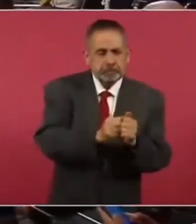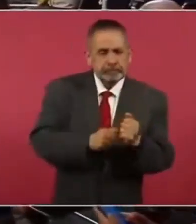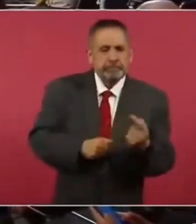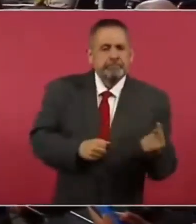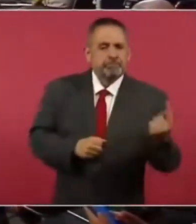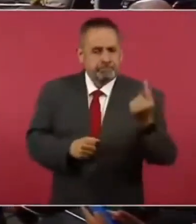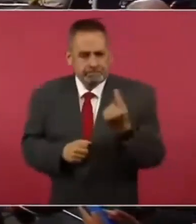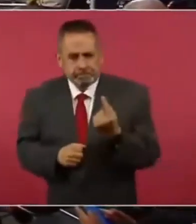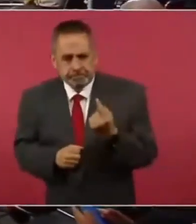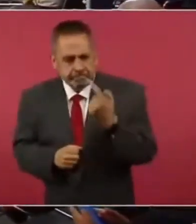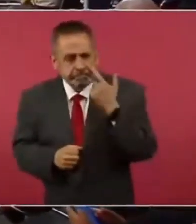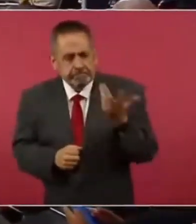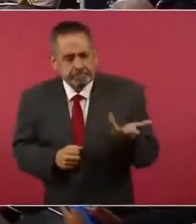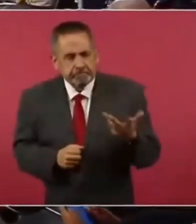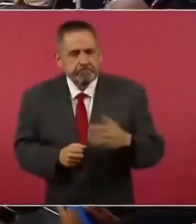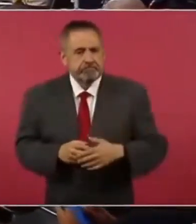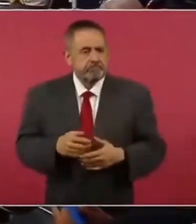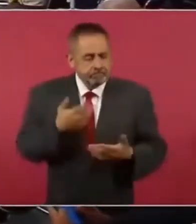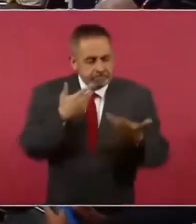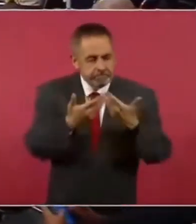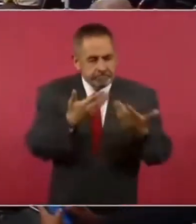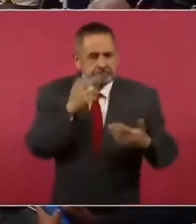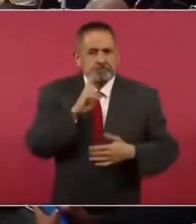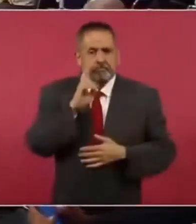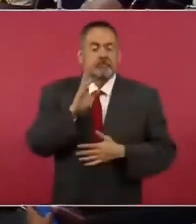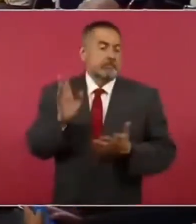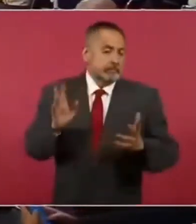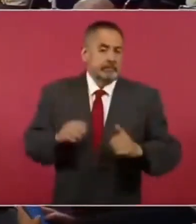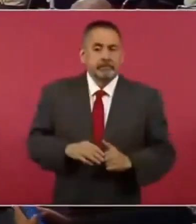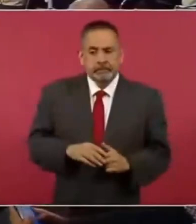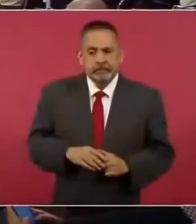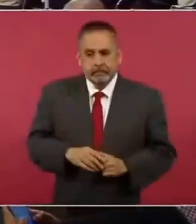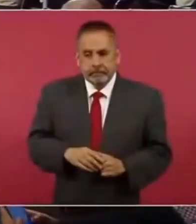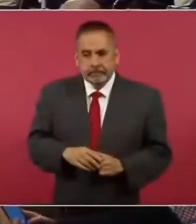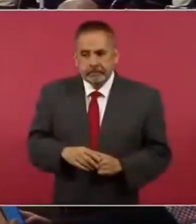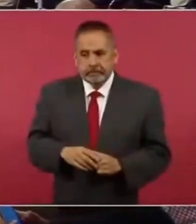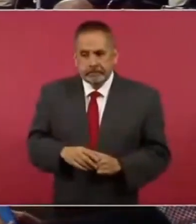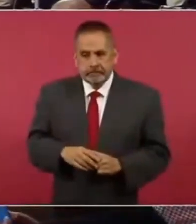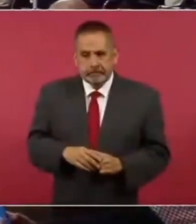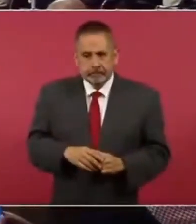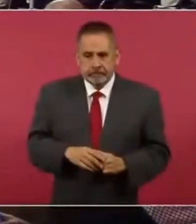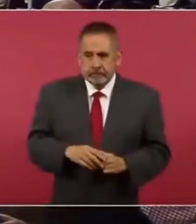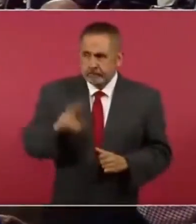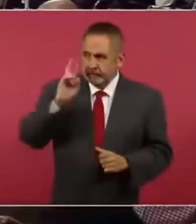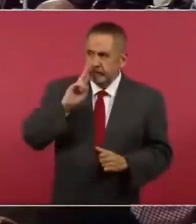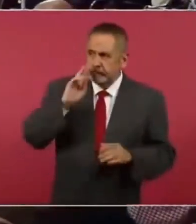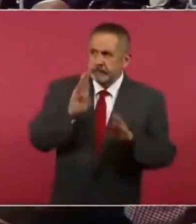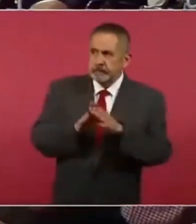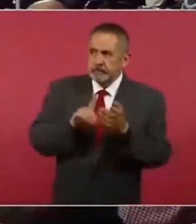Kansas City. Y están